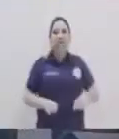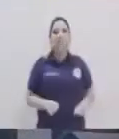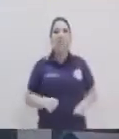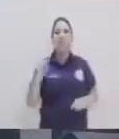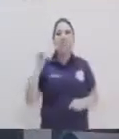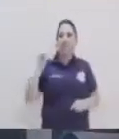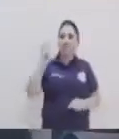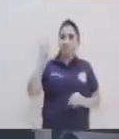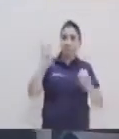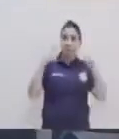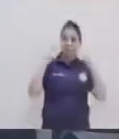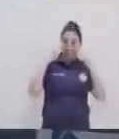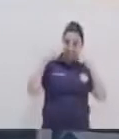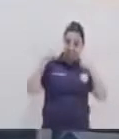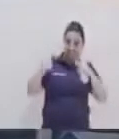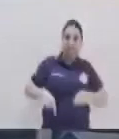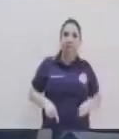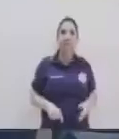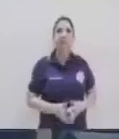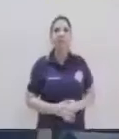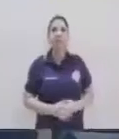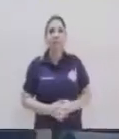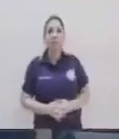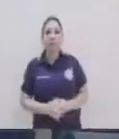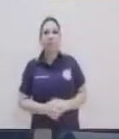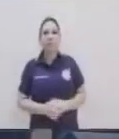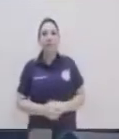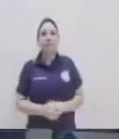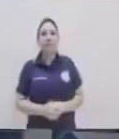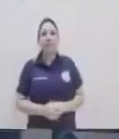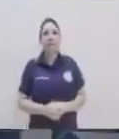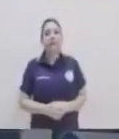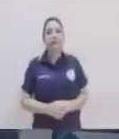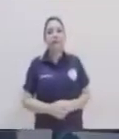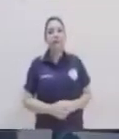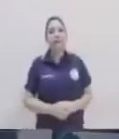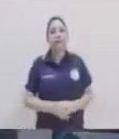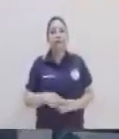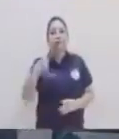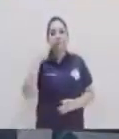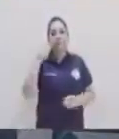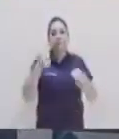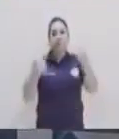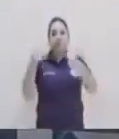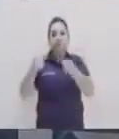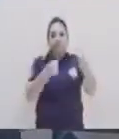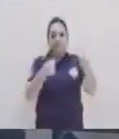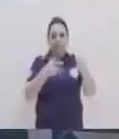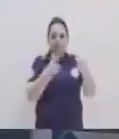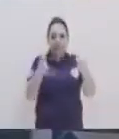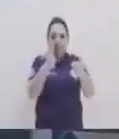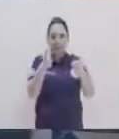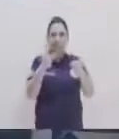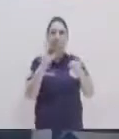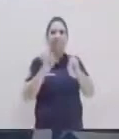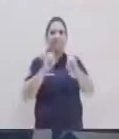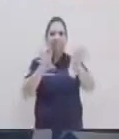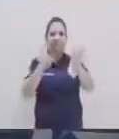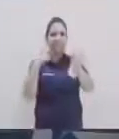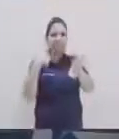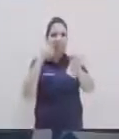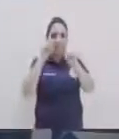la luz, por decirlo así, se coloca en nuestra recta foco, ¿verdad? En el foco. Y es ahí donde se puede alumbrar y reflejar